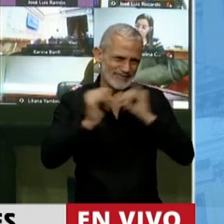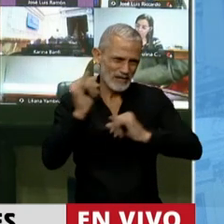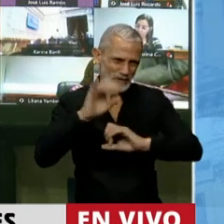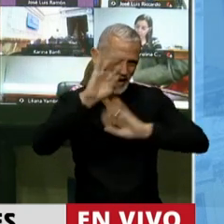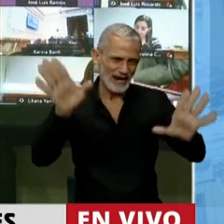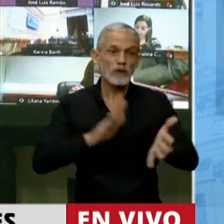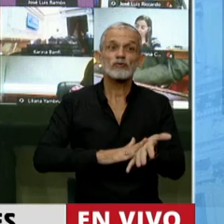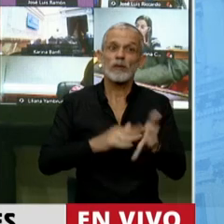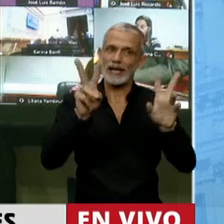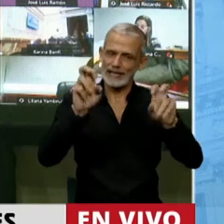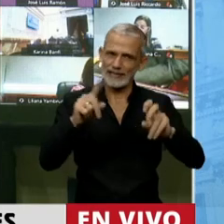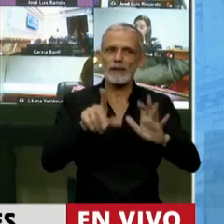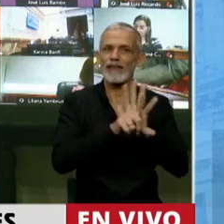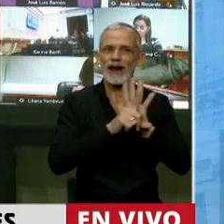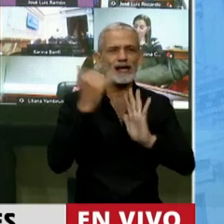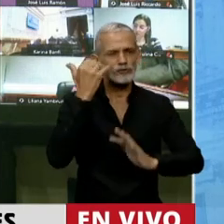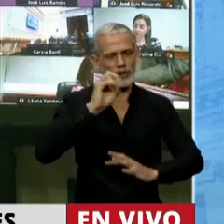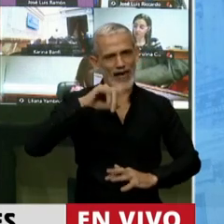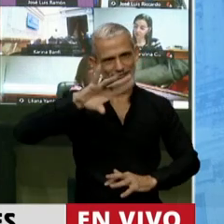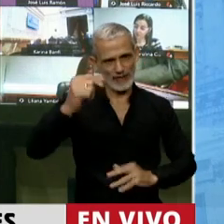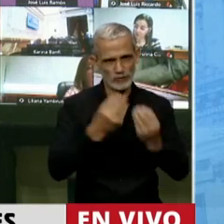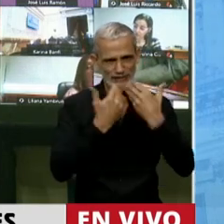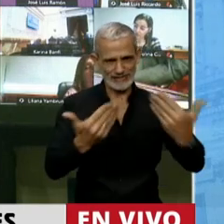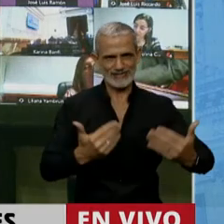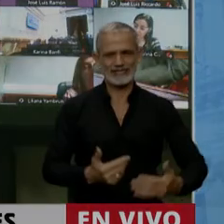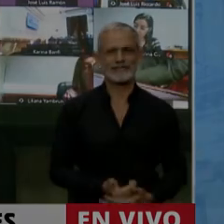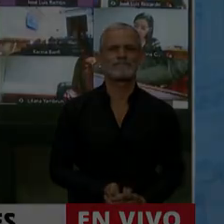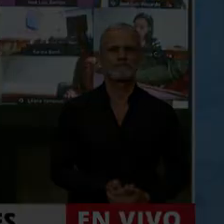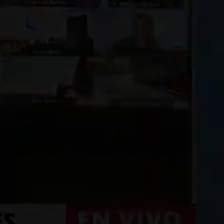en relación a la ley Yolanda. Muchas gracias. Gracias, diputado.